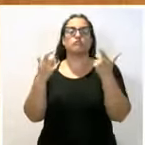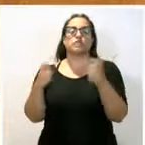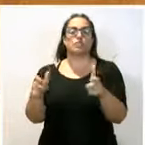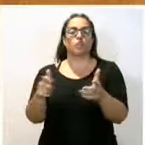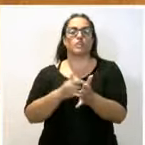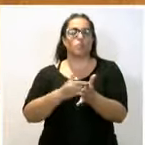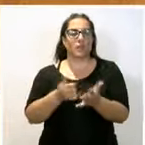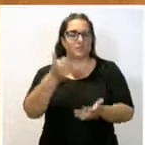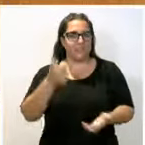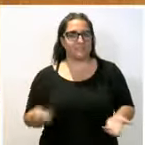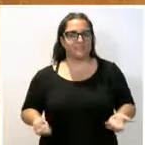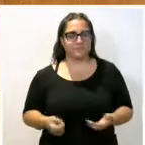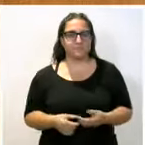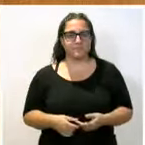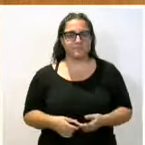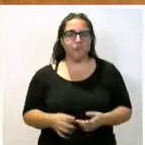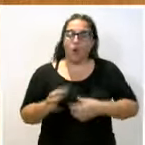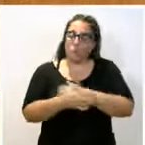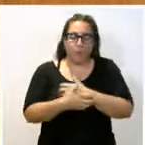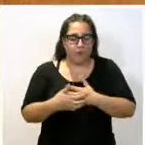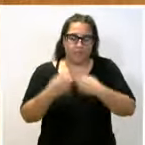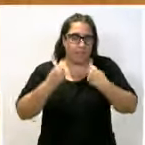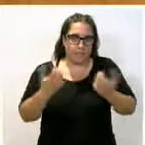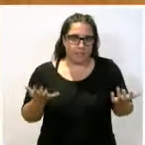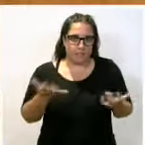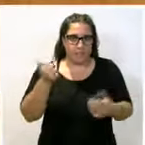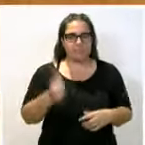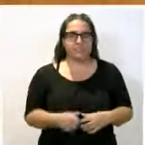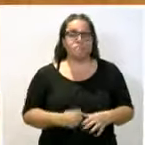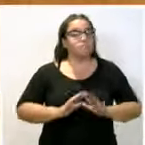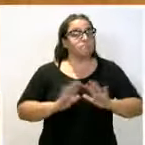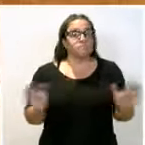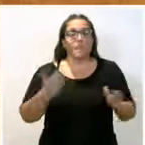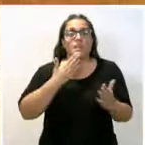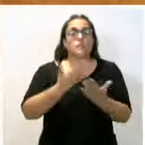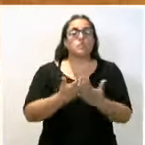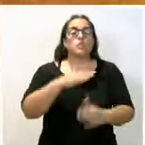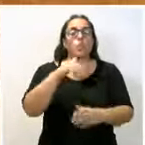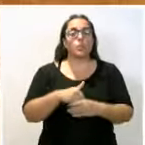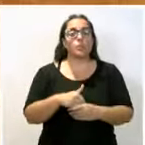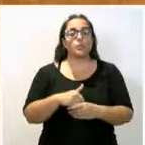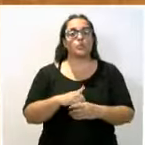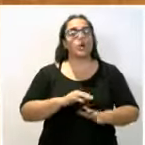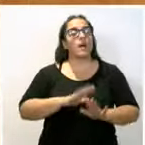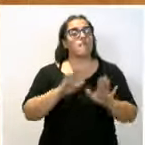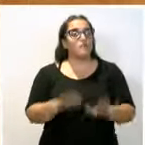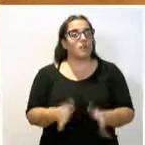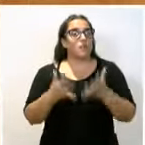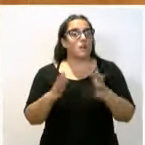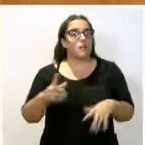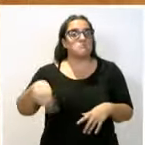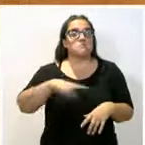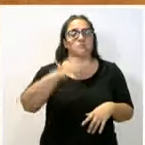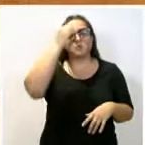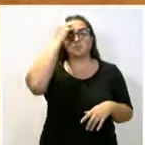vulnerabilidad y pobreza energética. Sin más, pidiendo nuevamente el voto favorable, a no ser que consideren que estoy